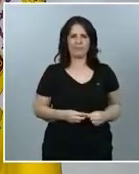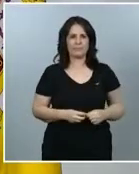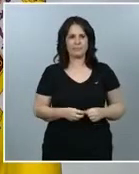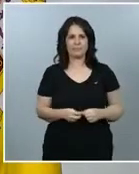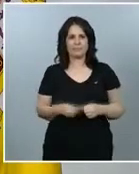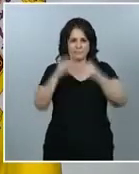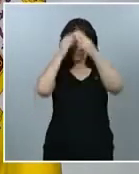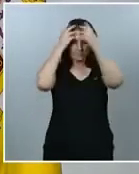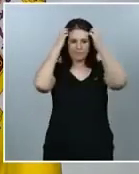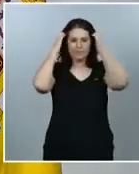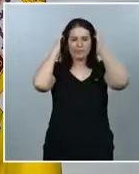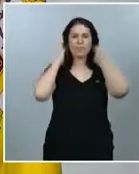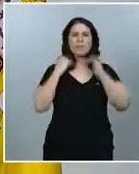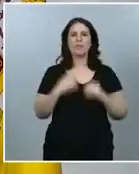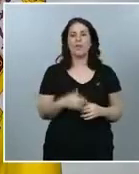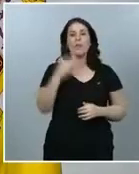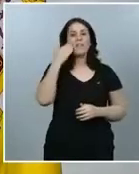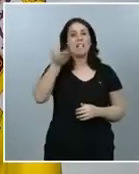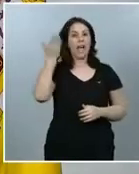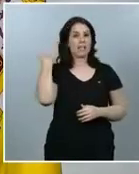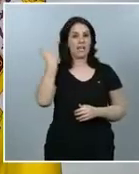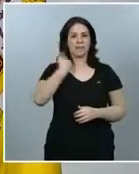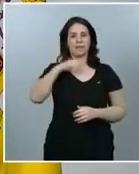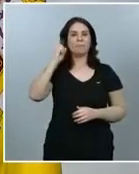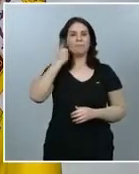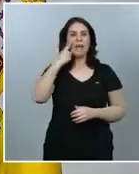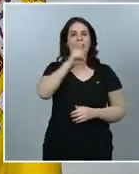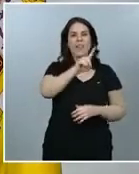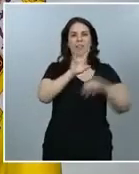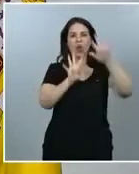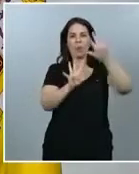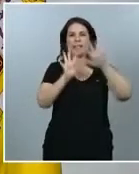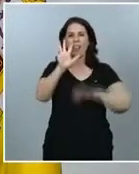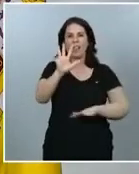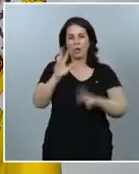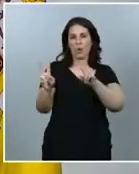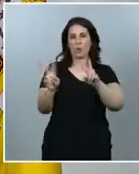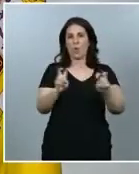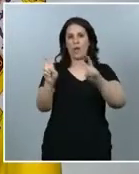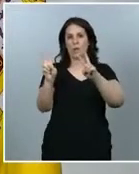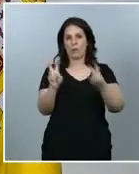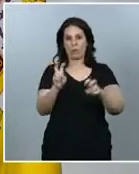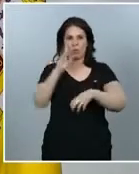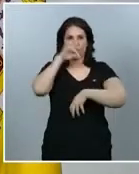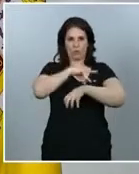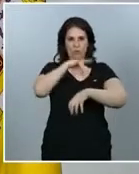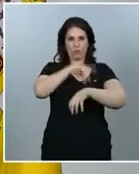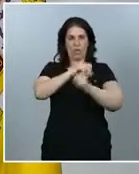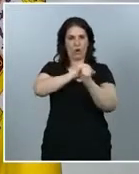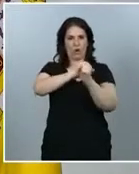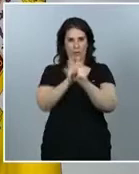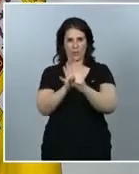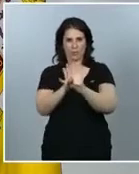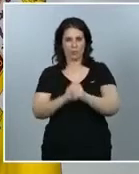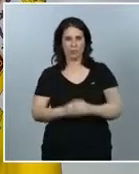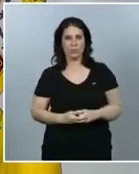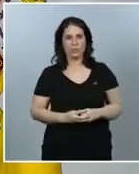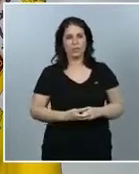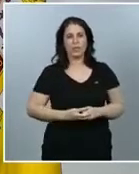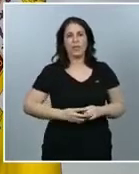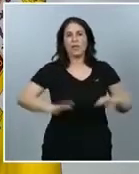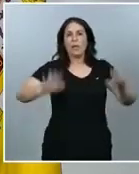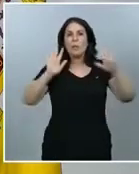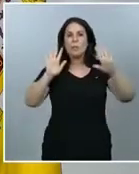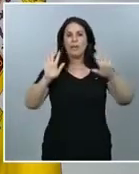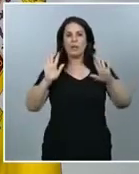Con fecha de ayer se diagnosticaron 195 nuevos casos de coronavirus, pero con fecha de inicio